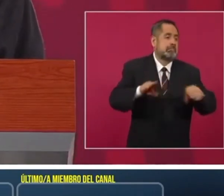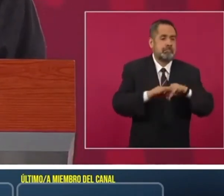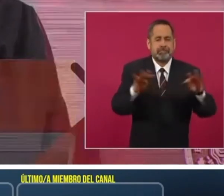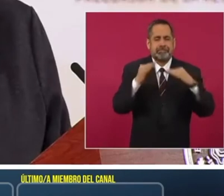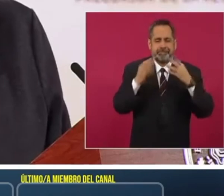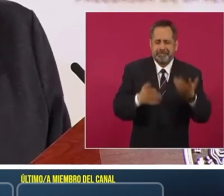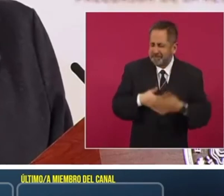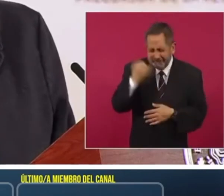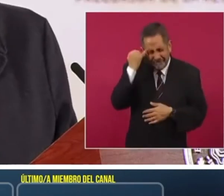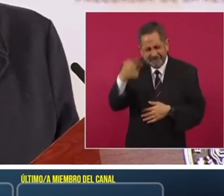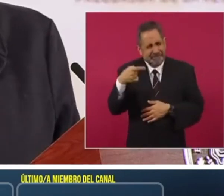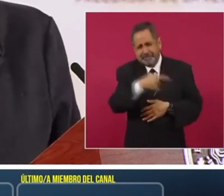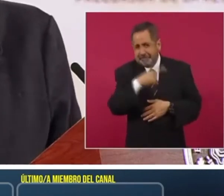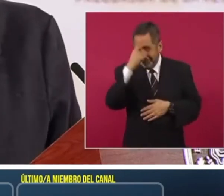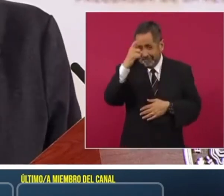Imagínense eso.